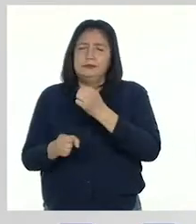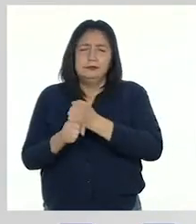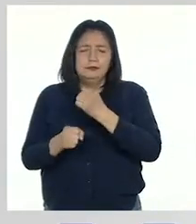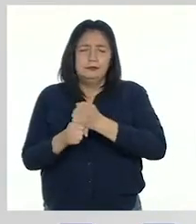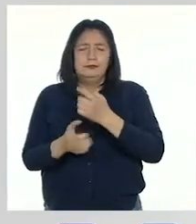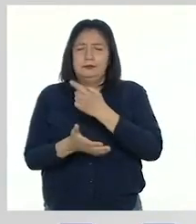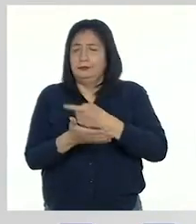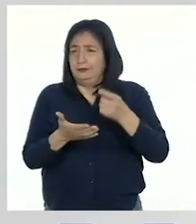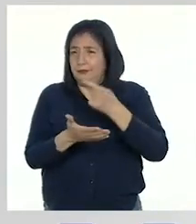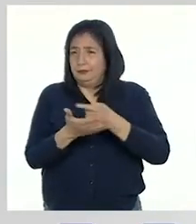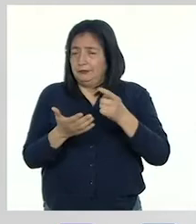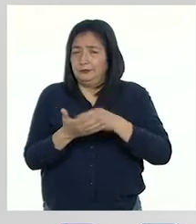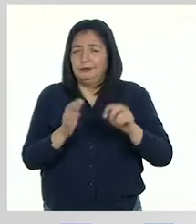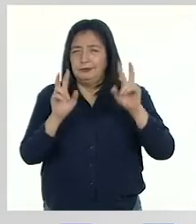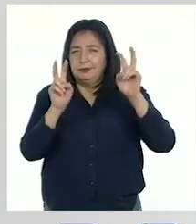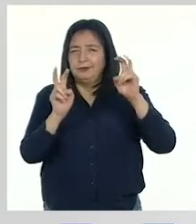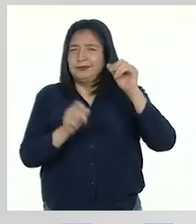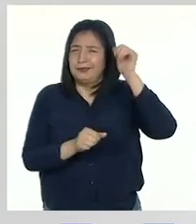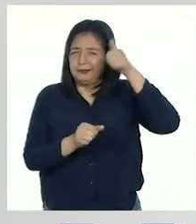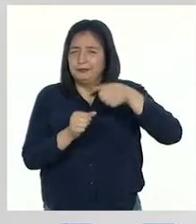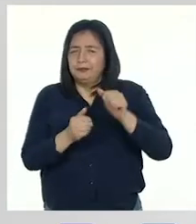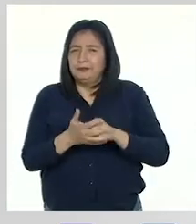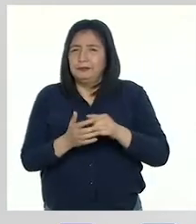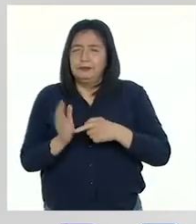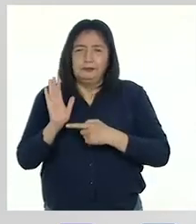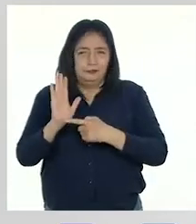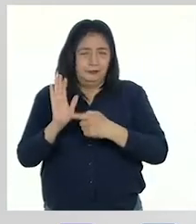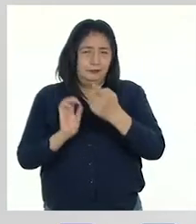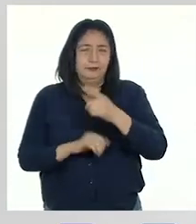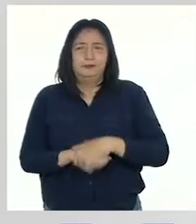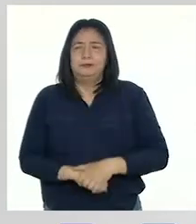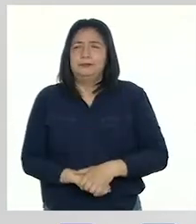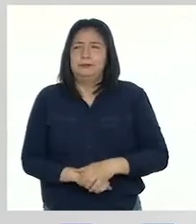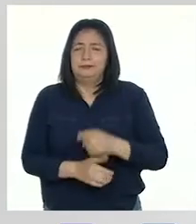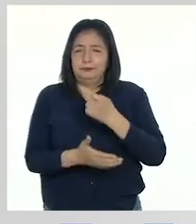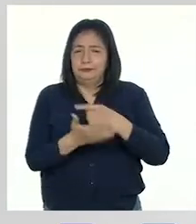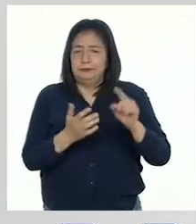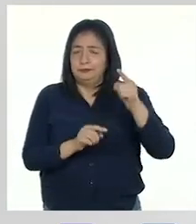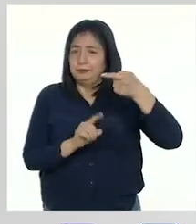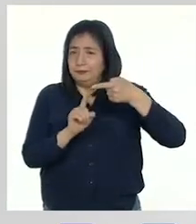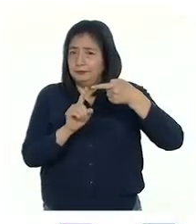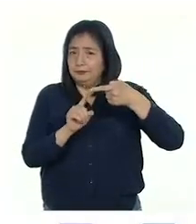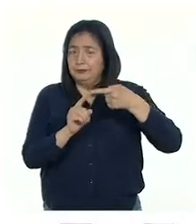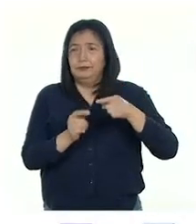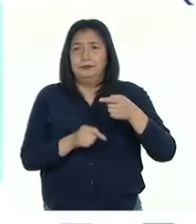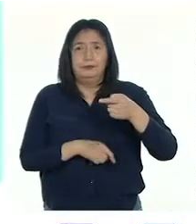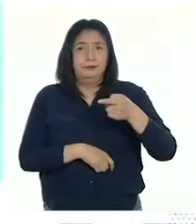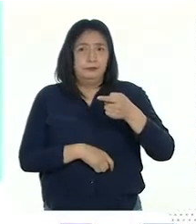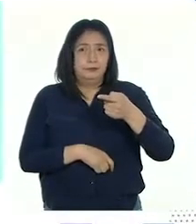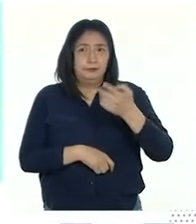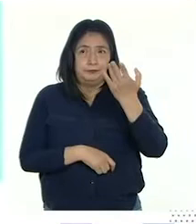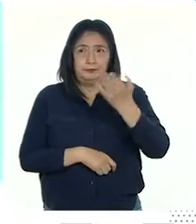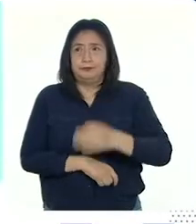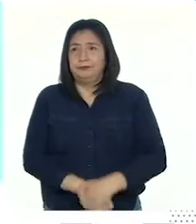semanas que trabajamos sobre los recuerdos. Aquí se la muestro. En la semana 1 hicimos esto.